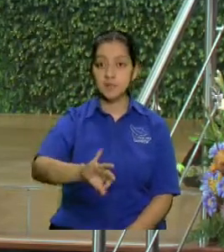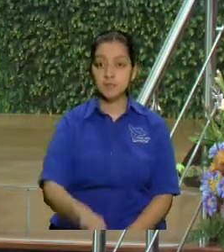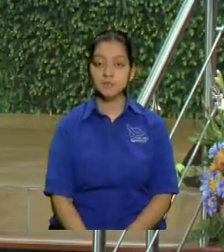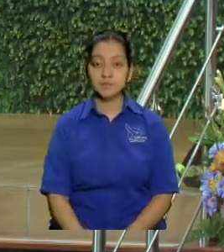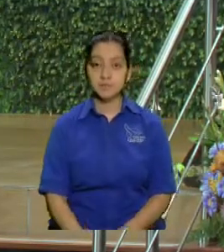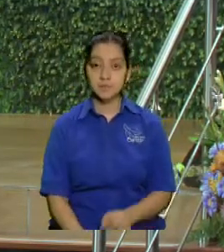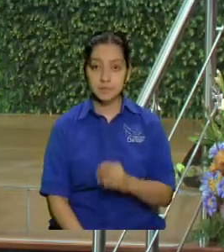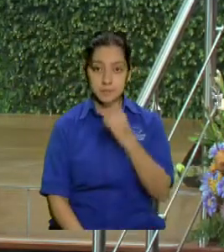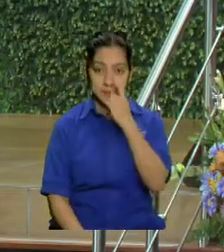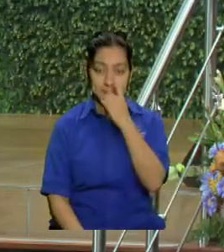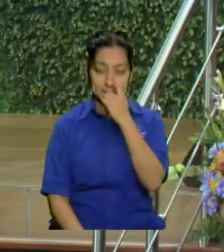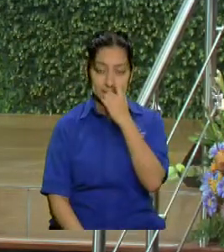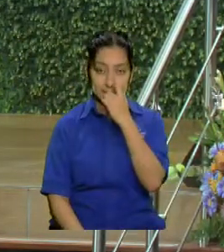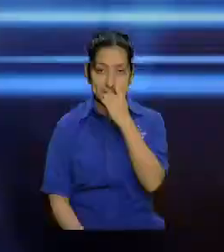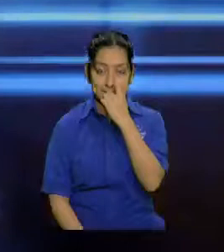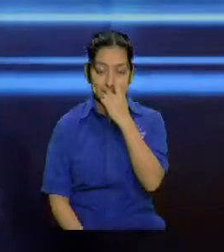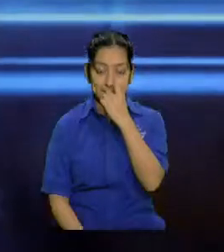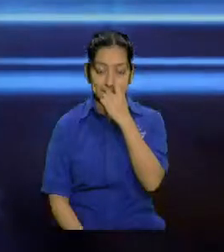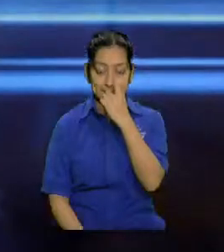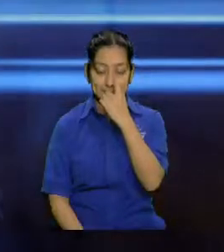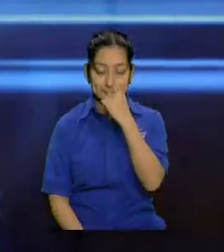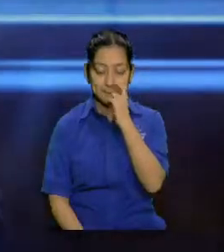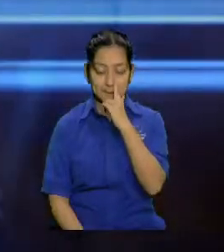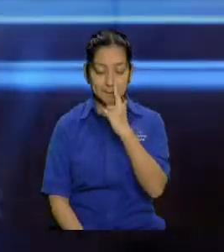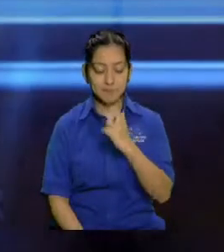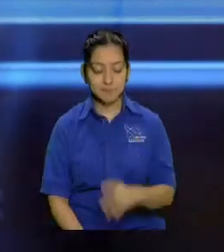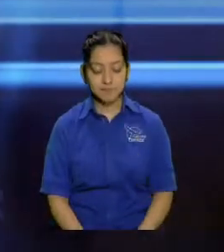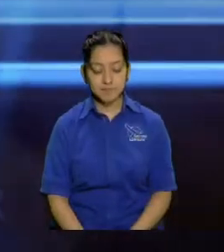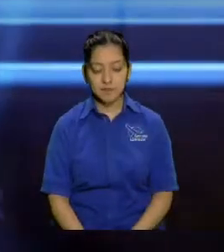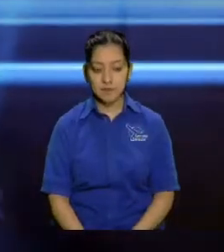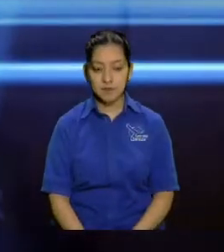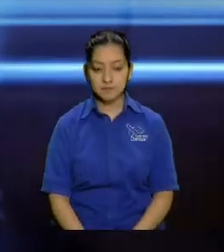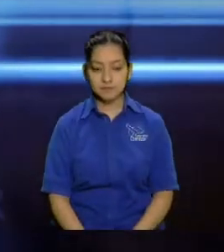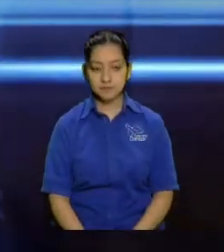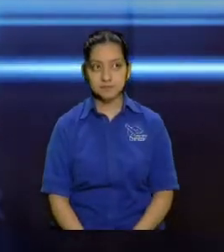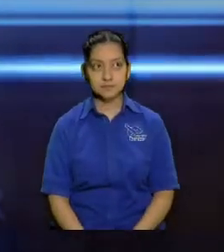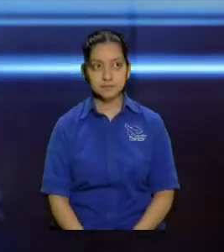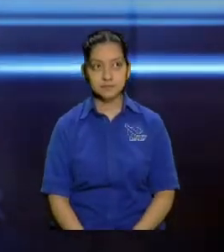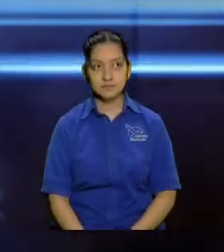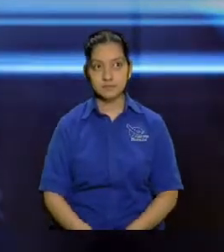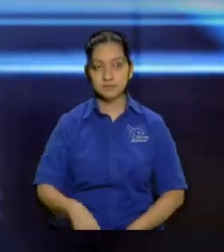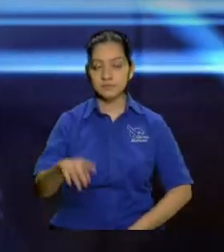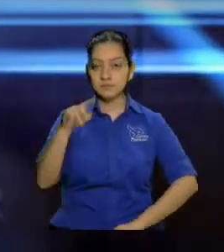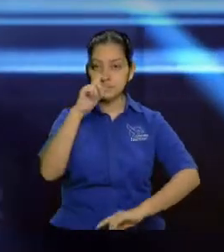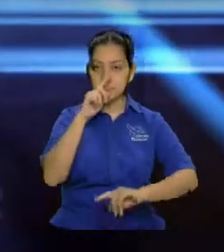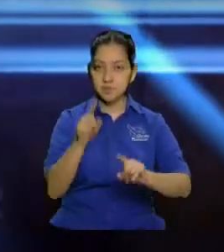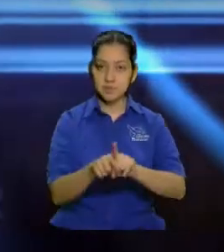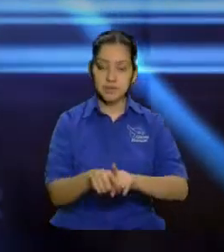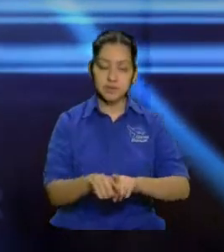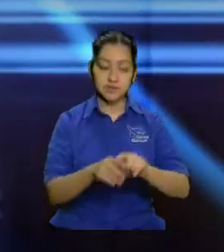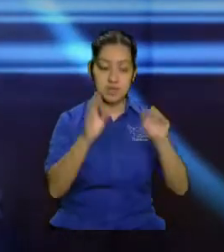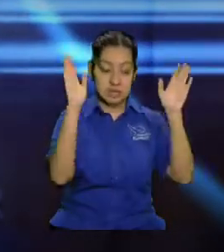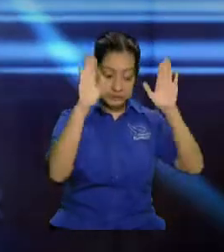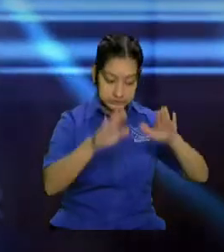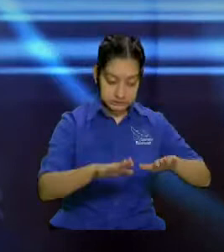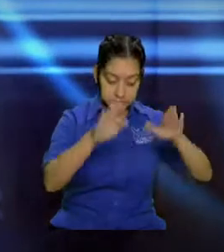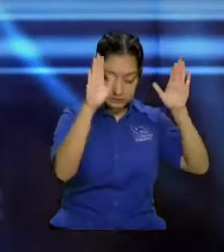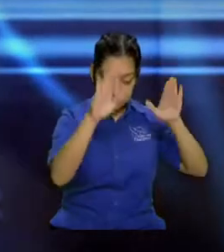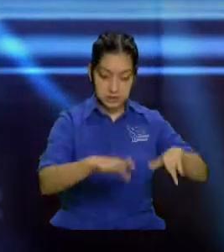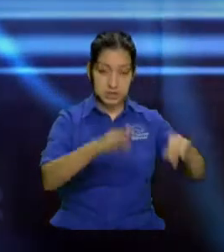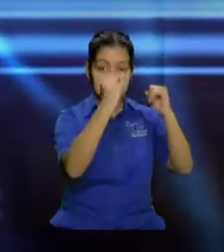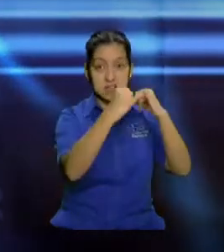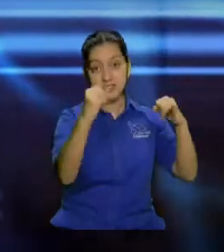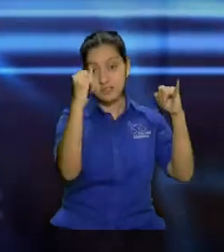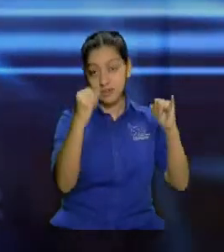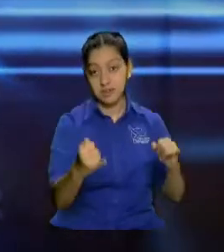ya dijimos que al pueblo y a los siervos de Dios, en lo negativo a los que adoran a la estatua, ¿cuál es la marca de lo positivo? La tau, que contiene